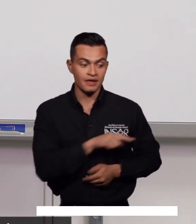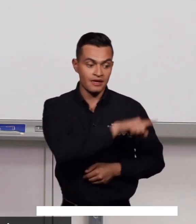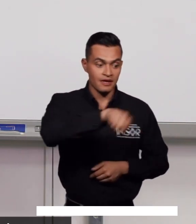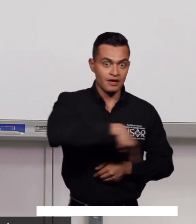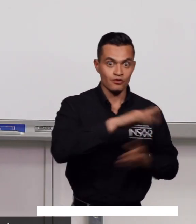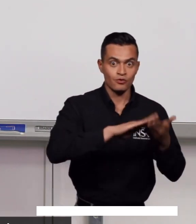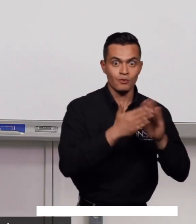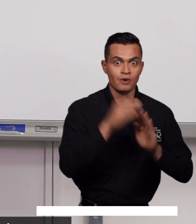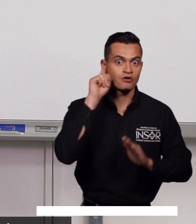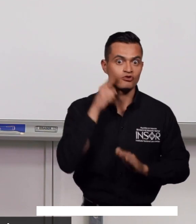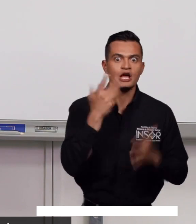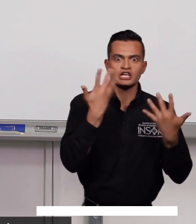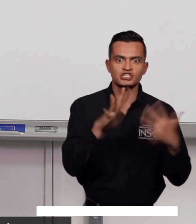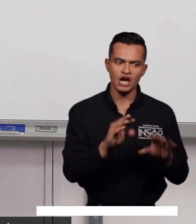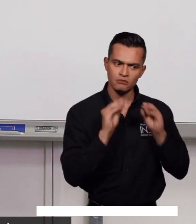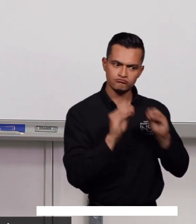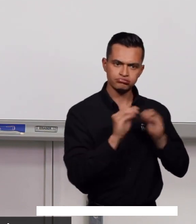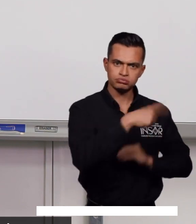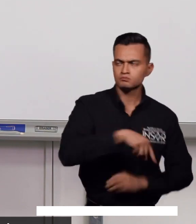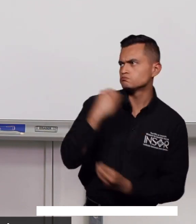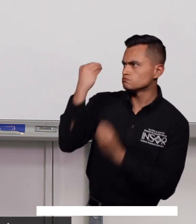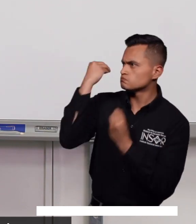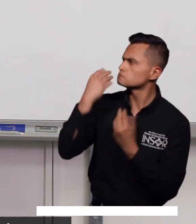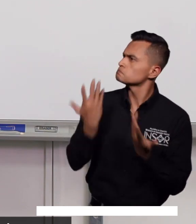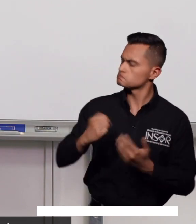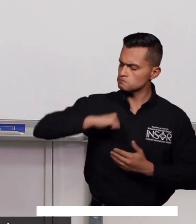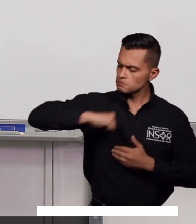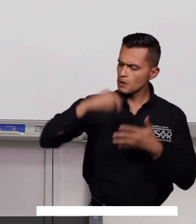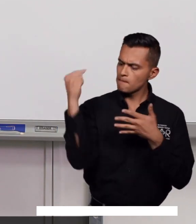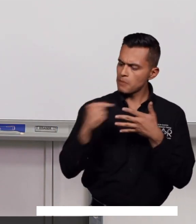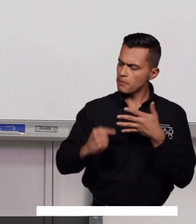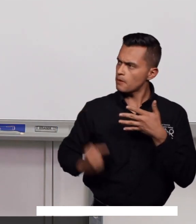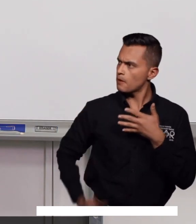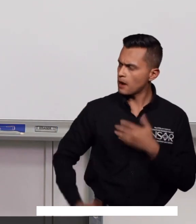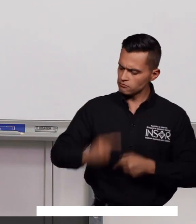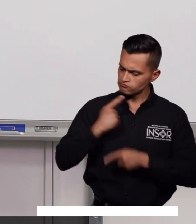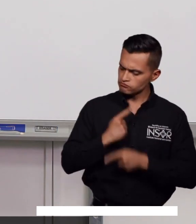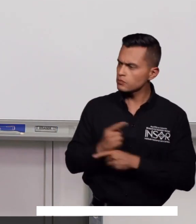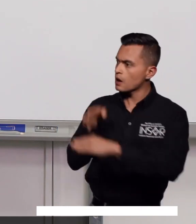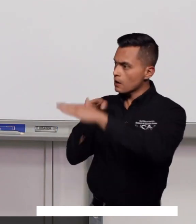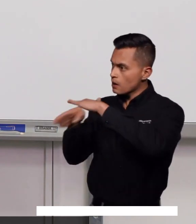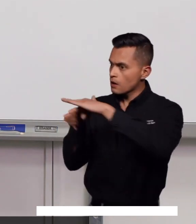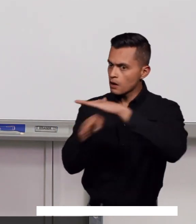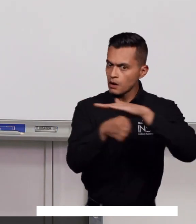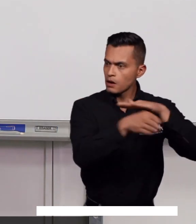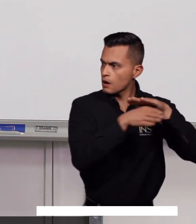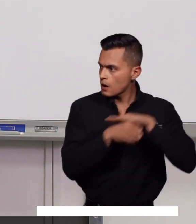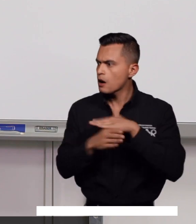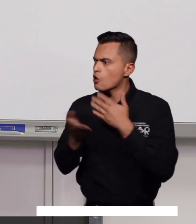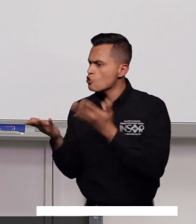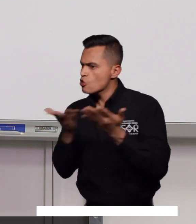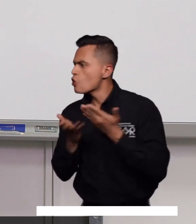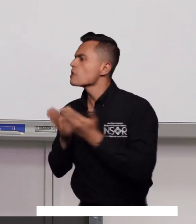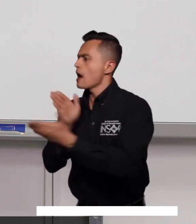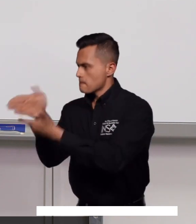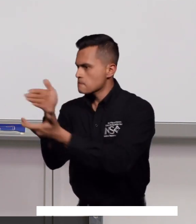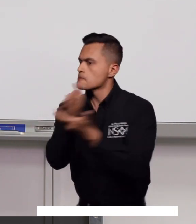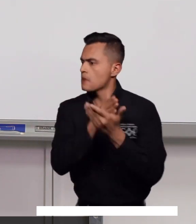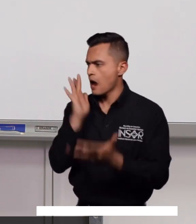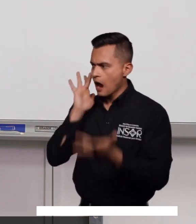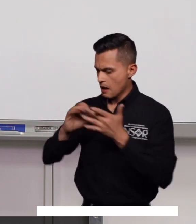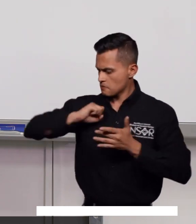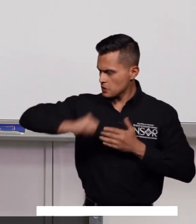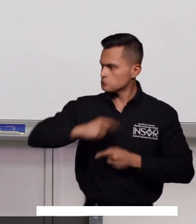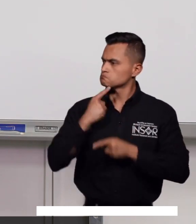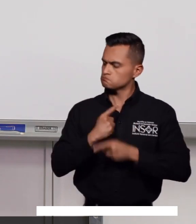sordas que conozcan sobre sus derechos, cómo ejercerlos y dónde acudir para facilitar el ejercicio de los mismos, y con un